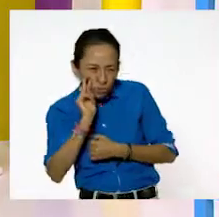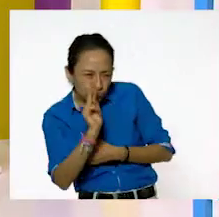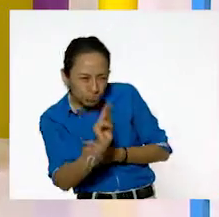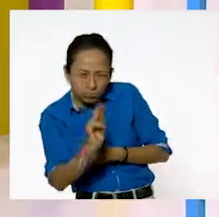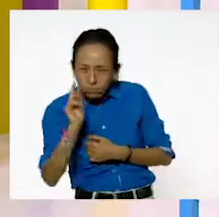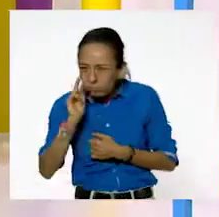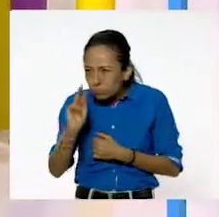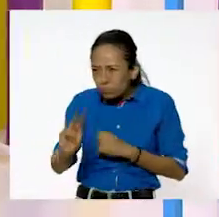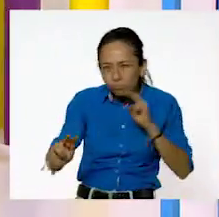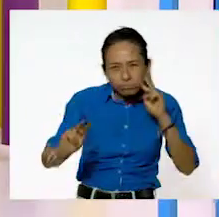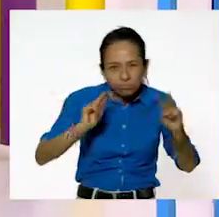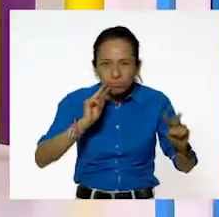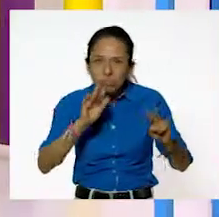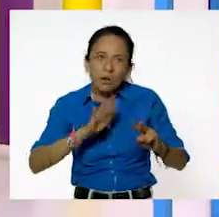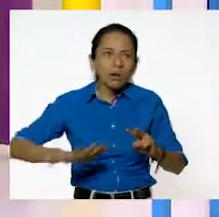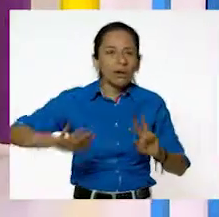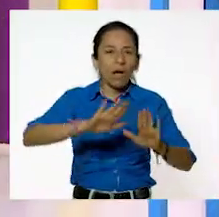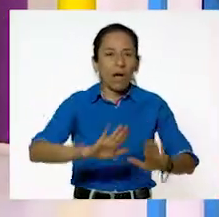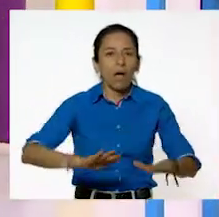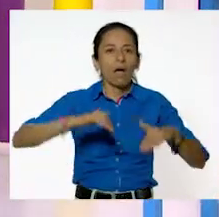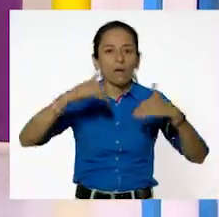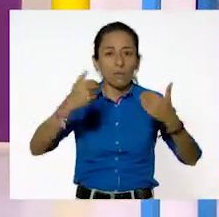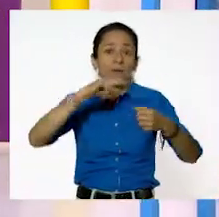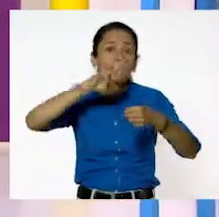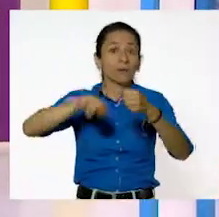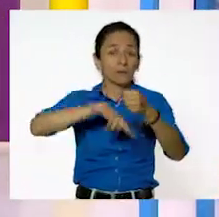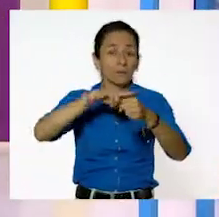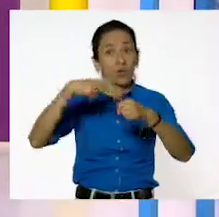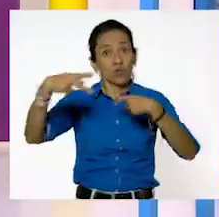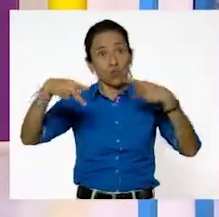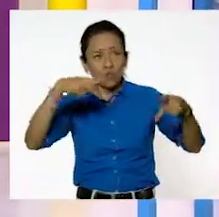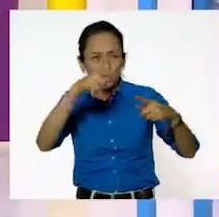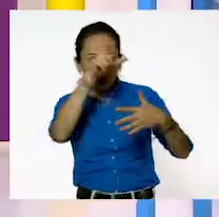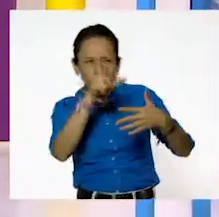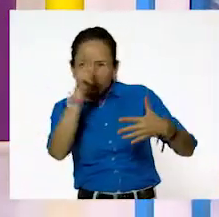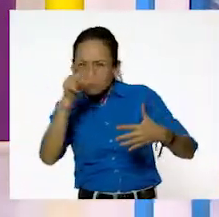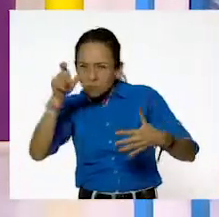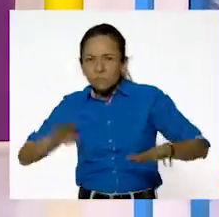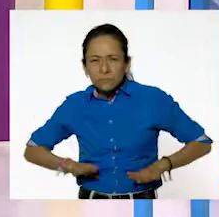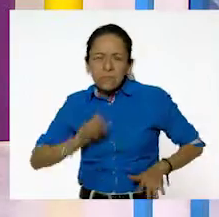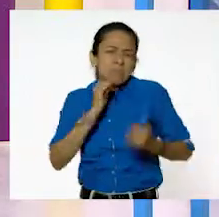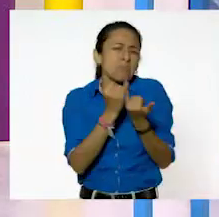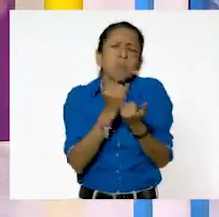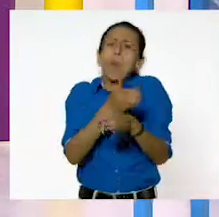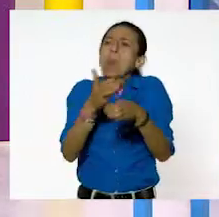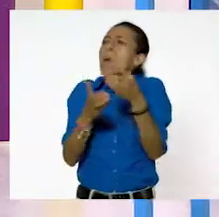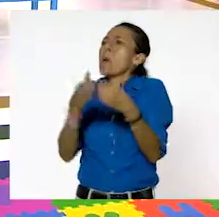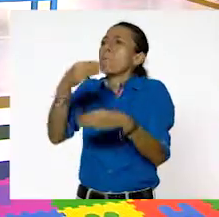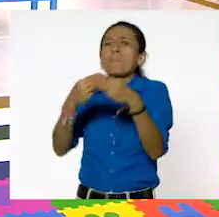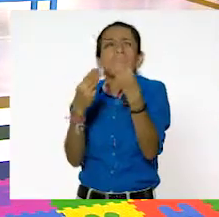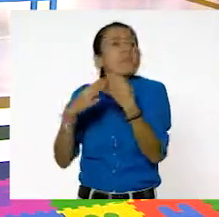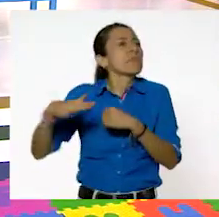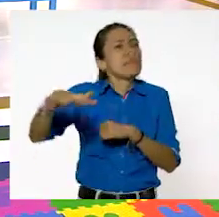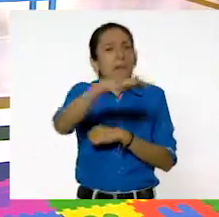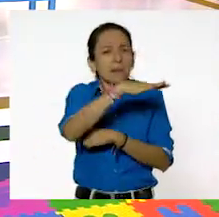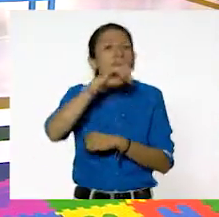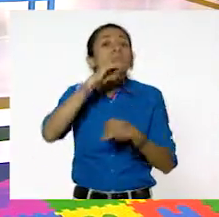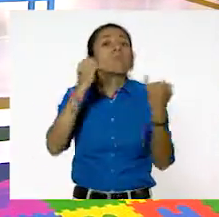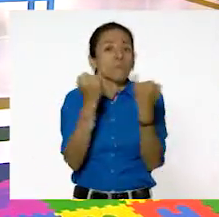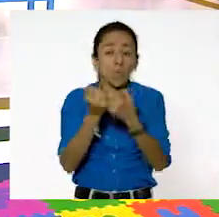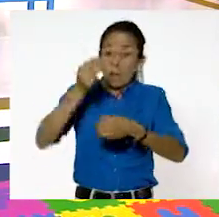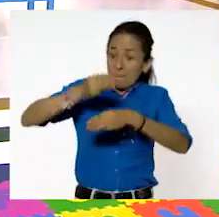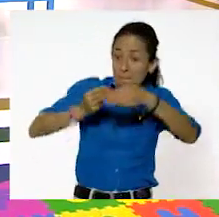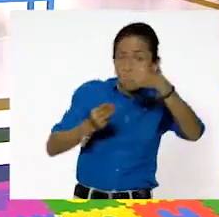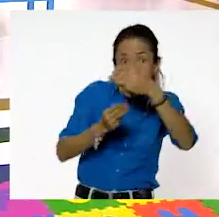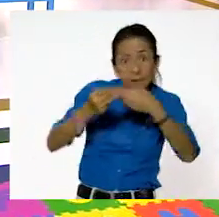todos los elementos de la naturaleza, incluso todos los materiales que están a nuestro alrededor. Los materiales